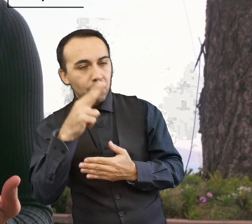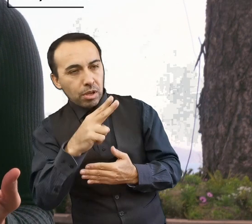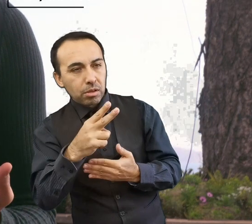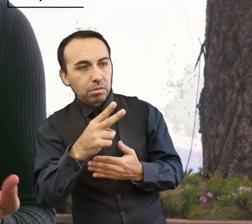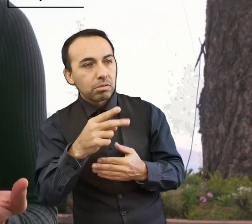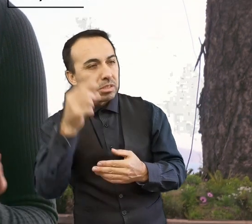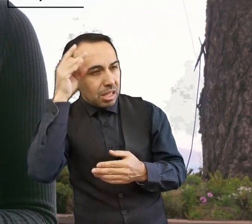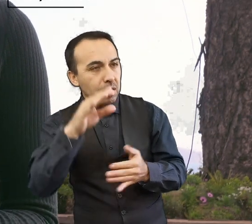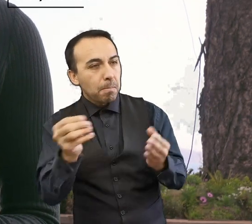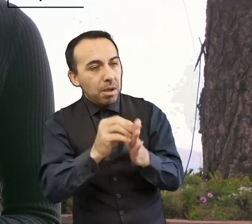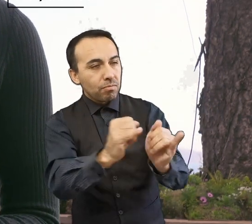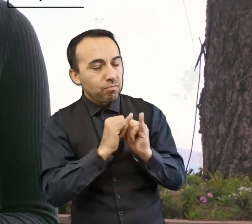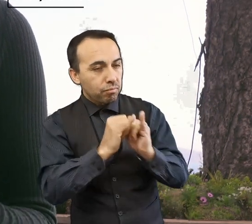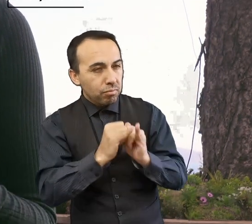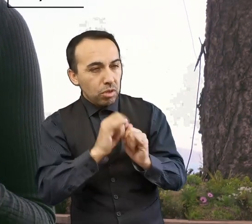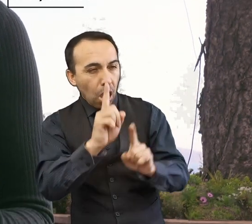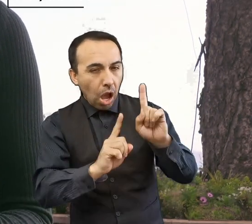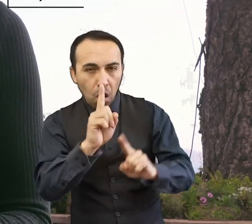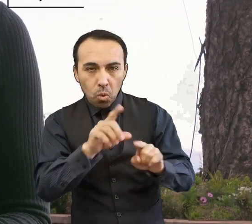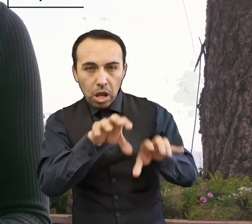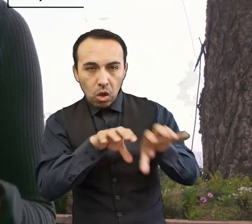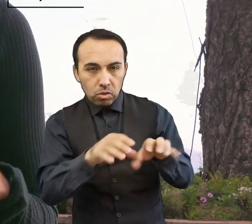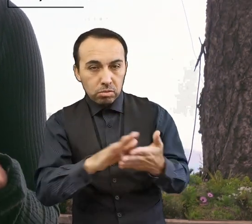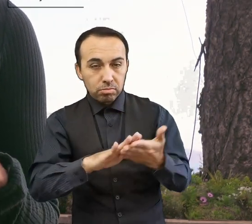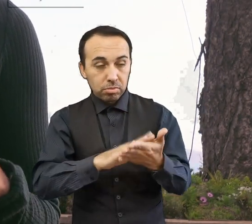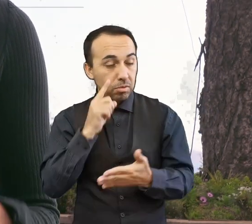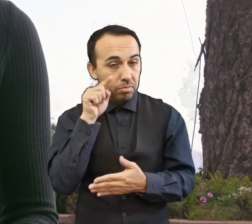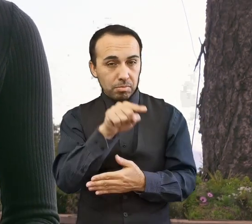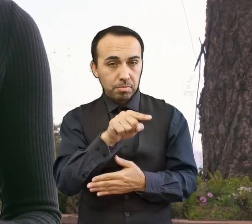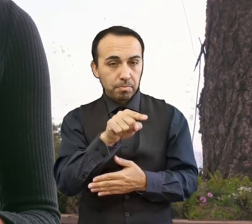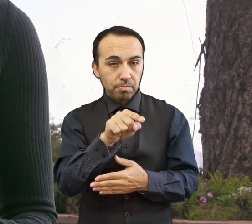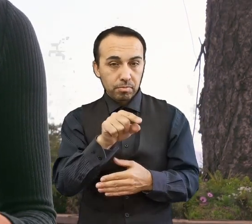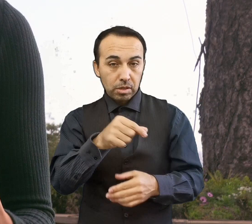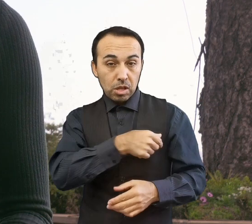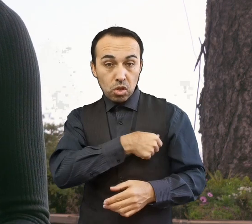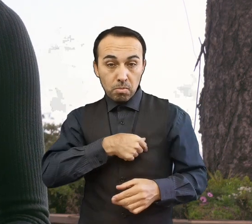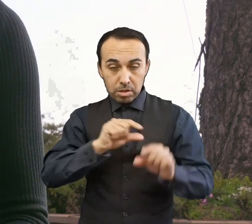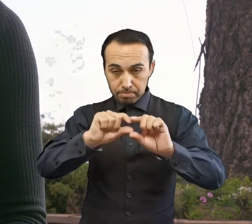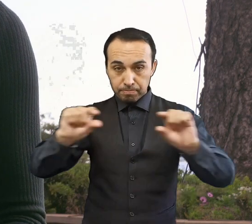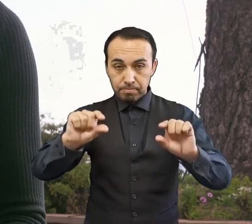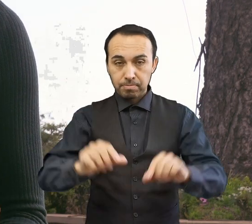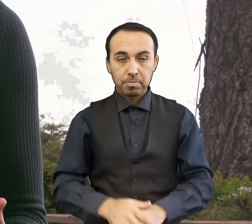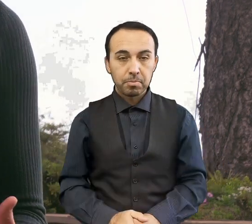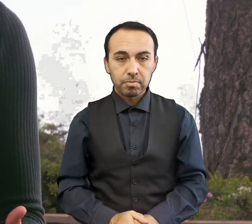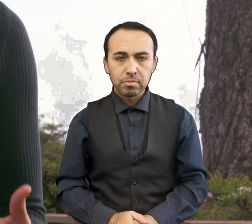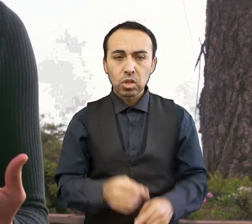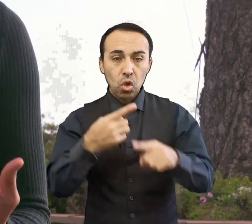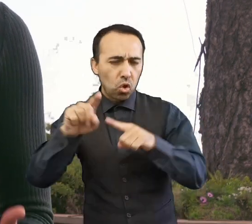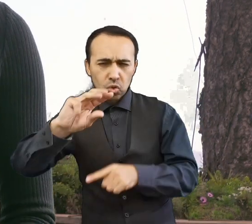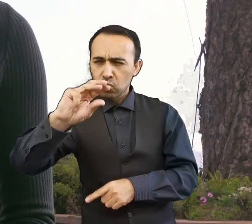misiones son Deep Impact y Hayabusa. 59.92 Niedler, descubierto en